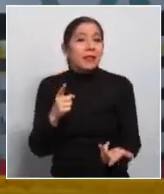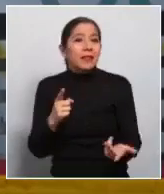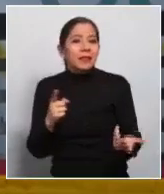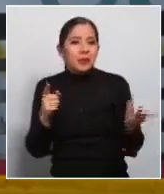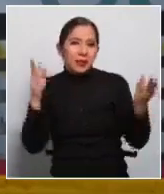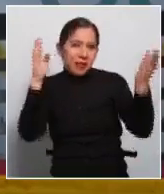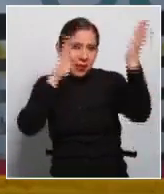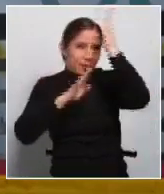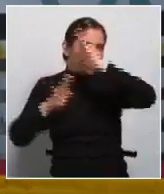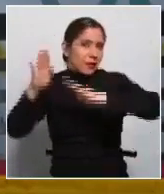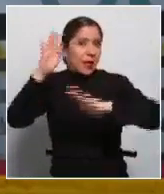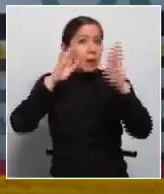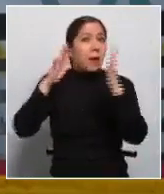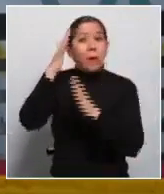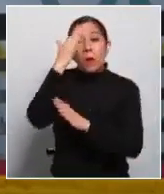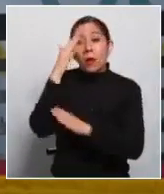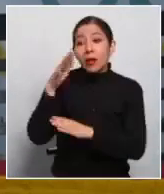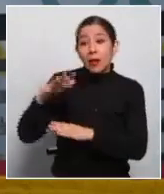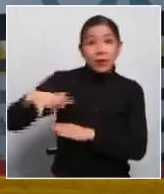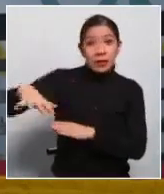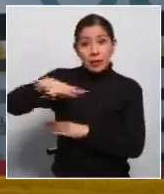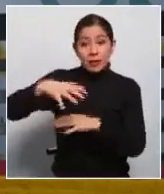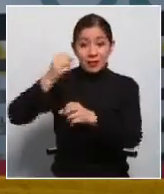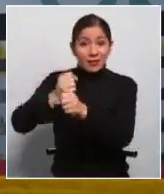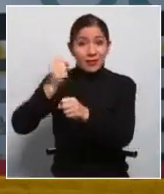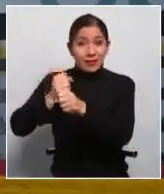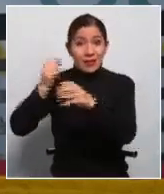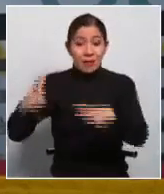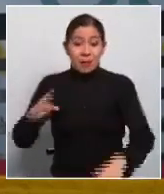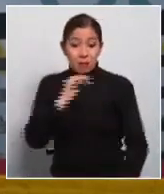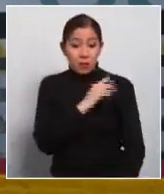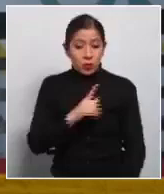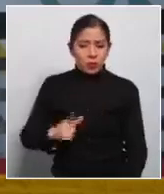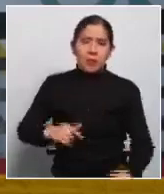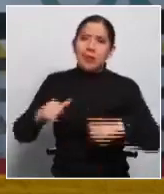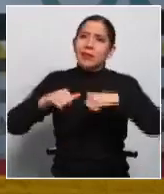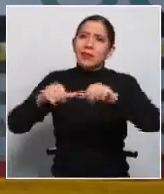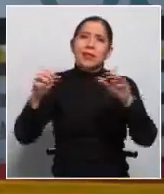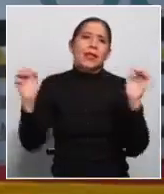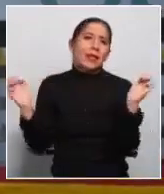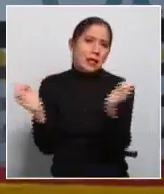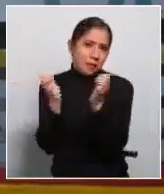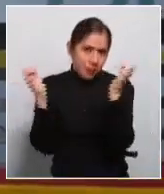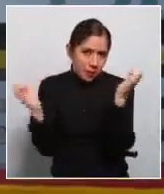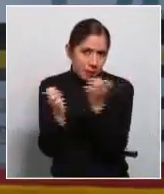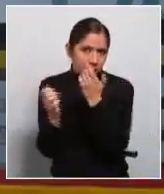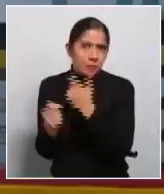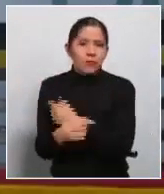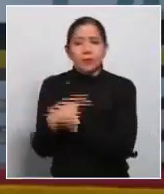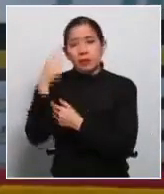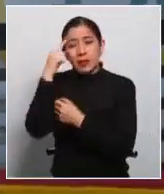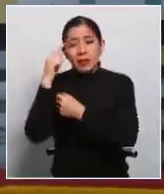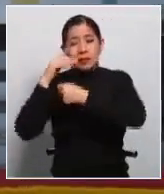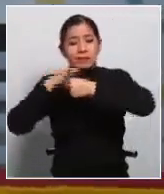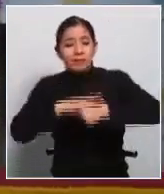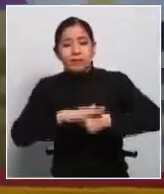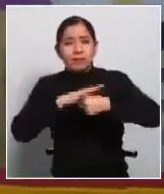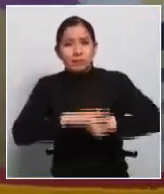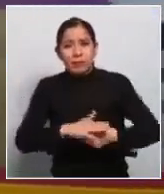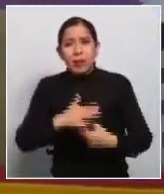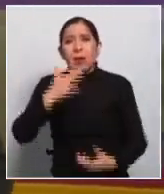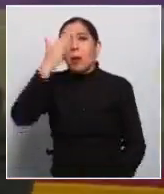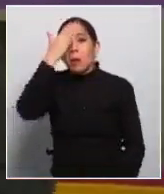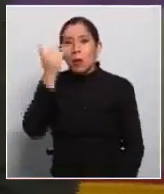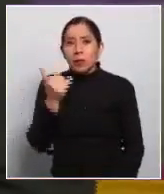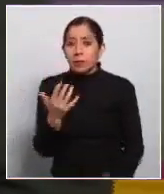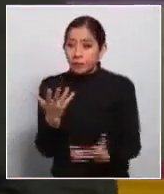por la situación. Los trabajadores municipales continúan en emergencia y intensifican también las medidas de presión, esto exigiendo la incorporación